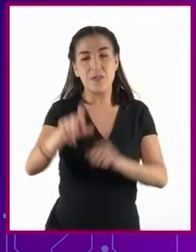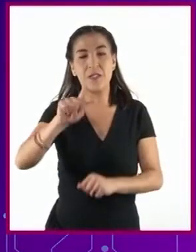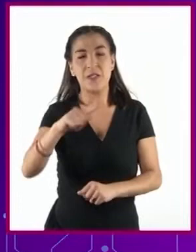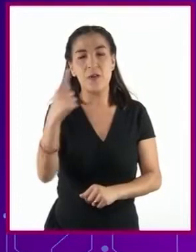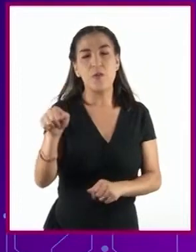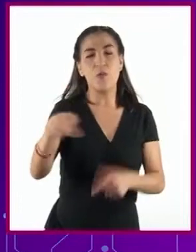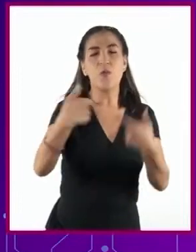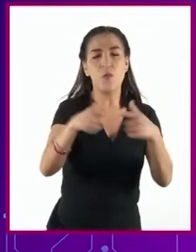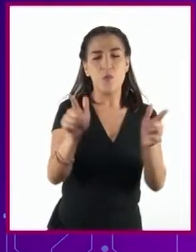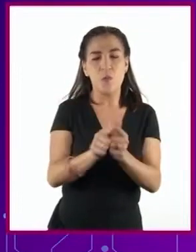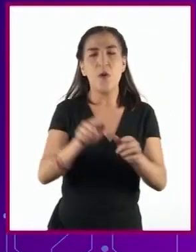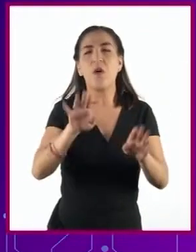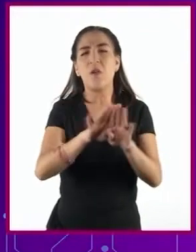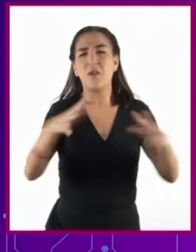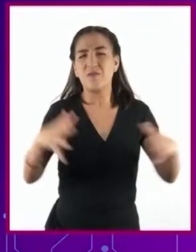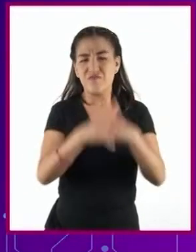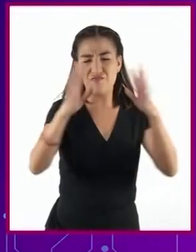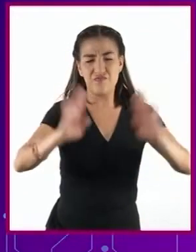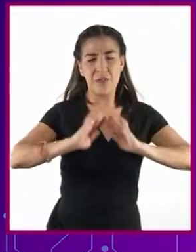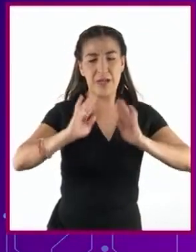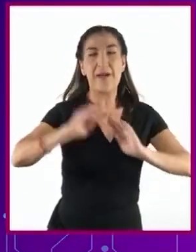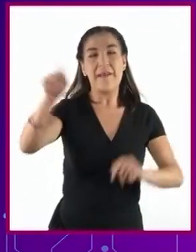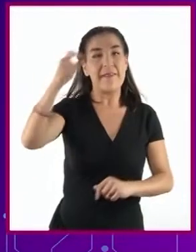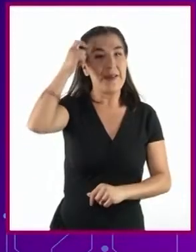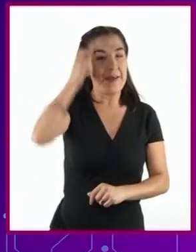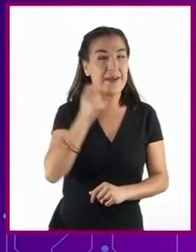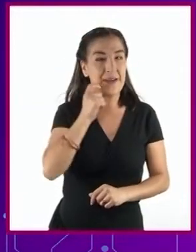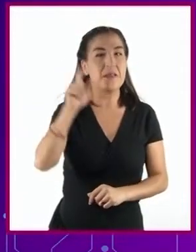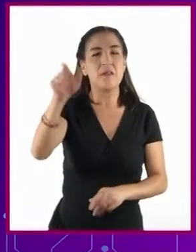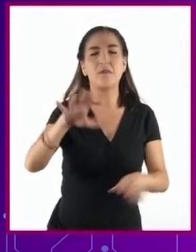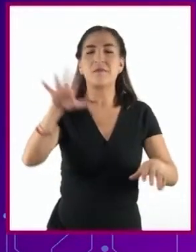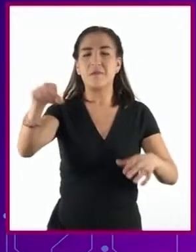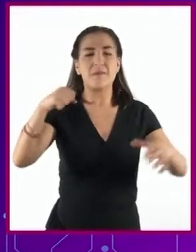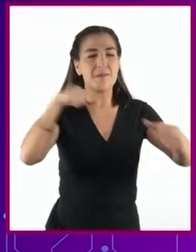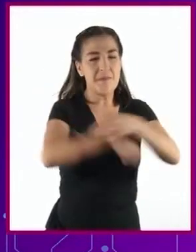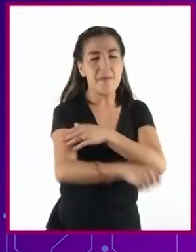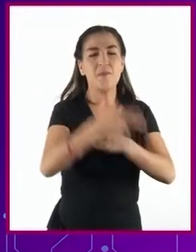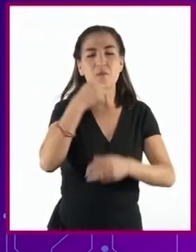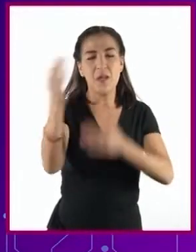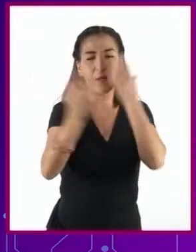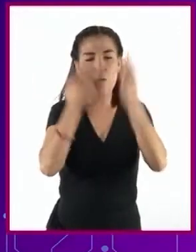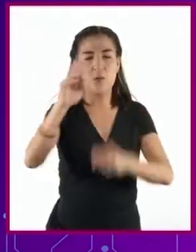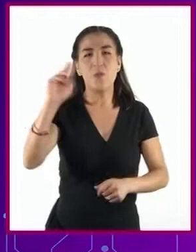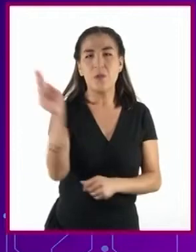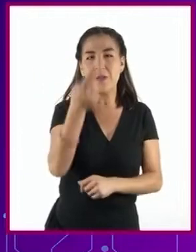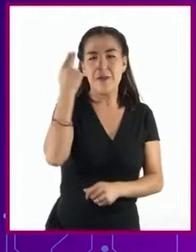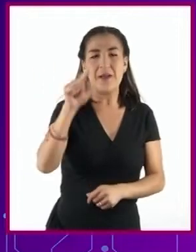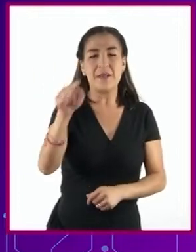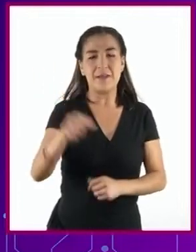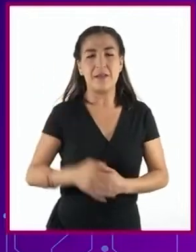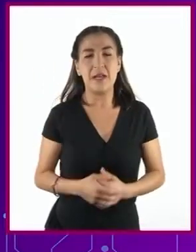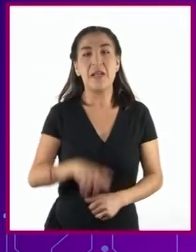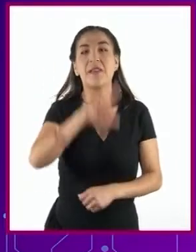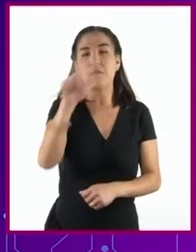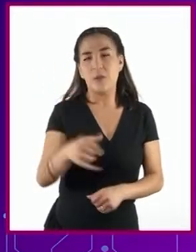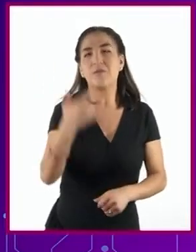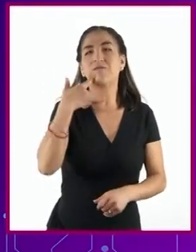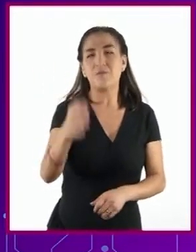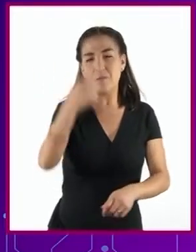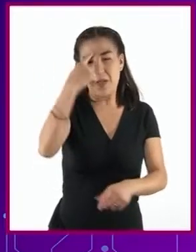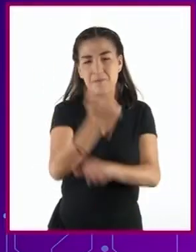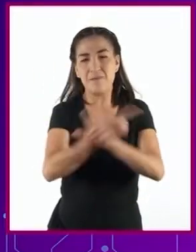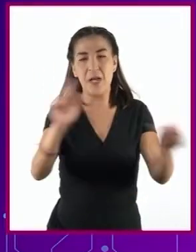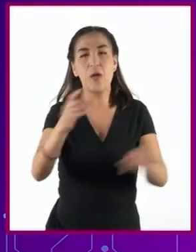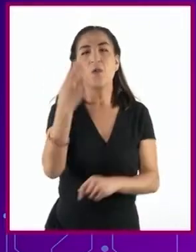este grupo guerrillero que se refugiaba en la Sierra de Guerrero, secuestró al rector de la Universidad de Guerrero y con ello logró la liberación de